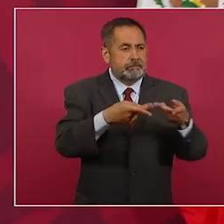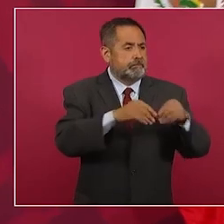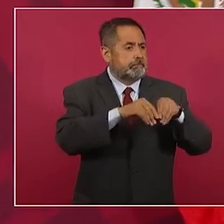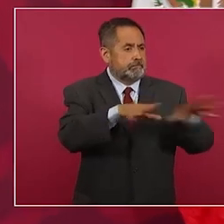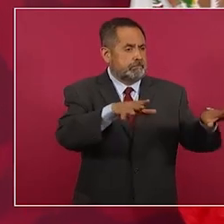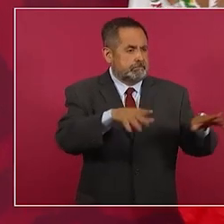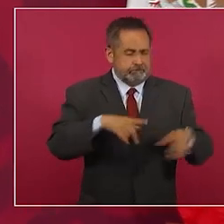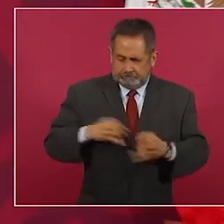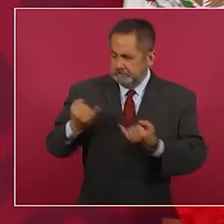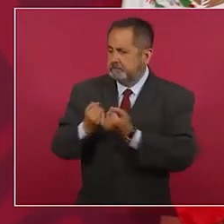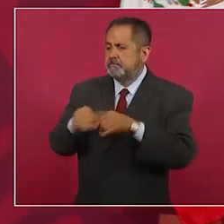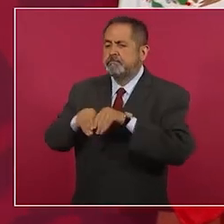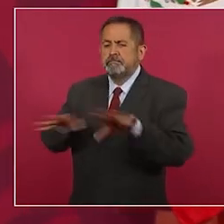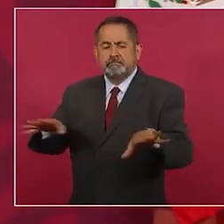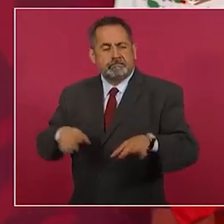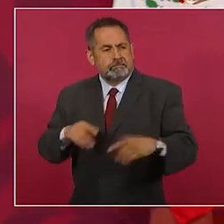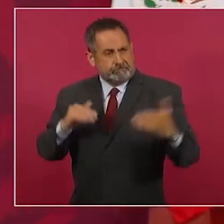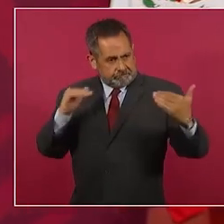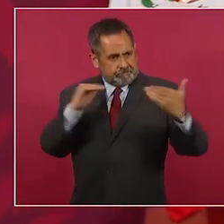prensa